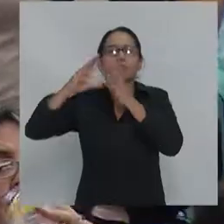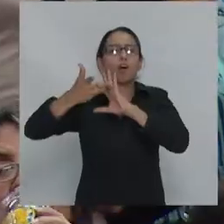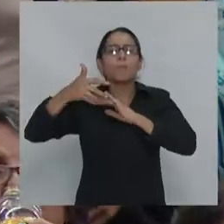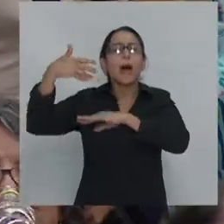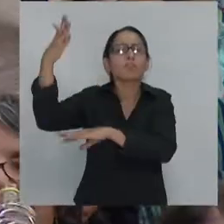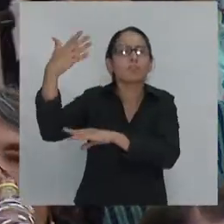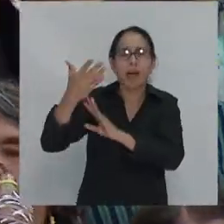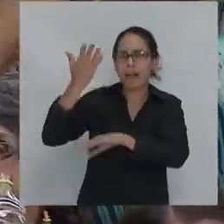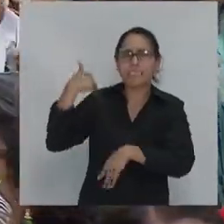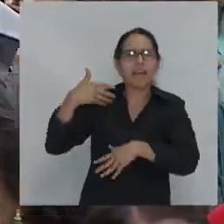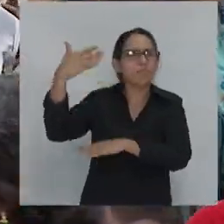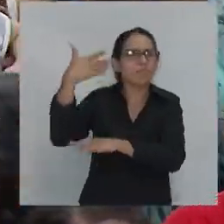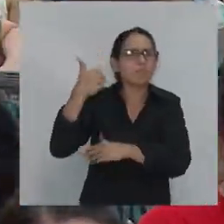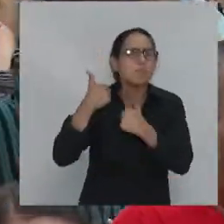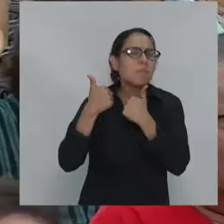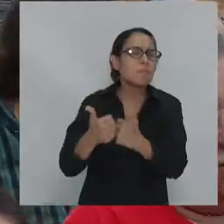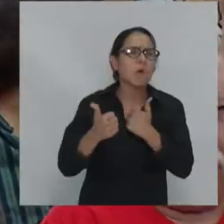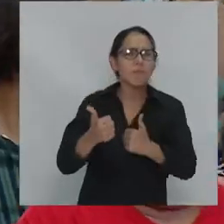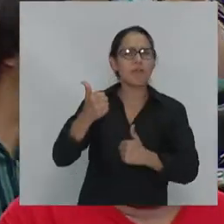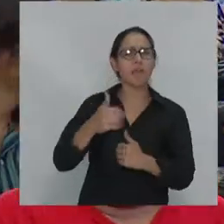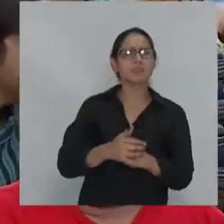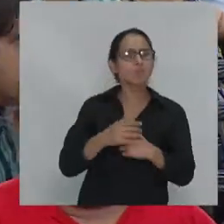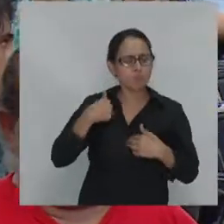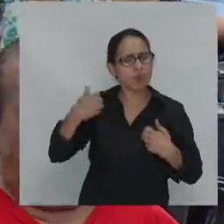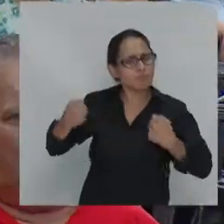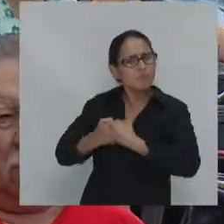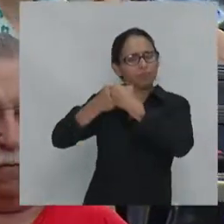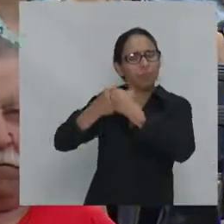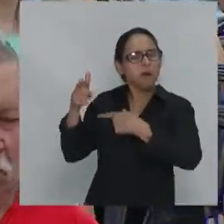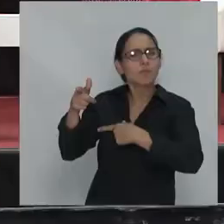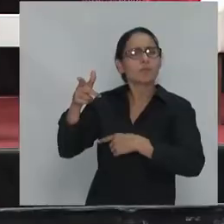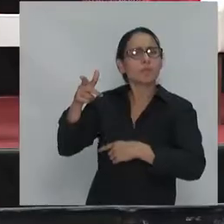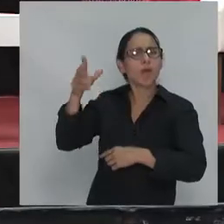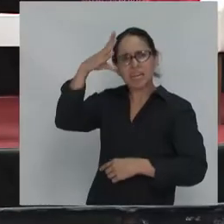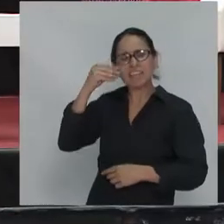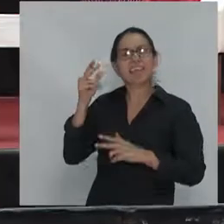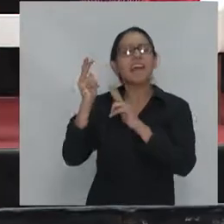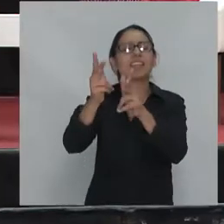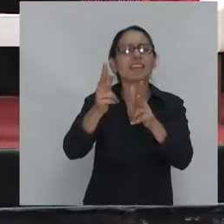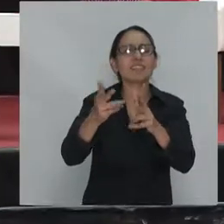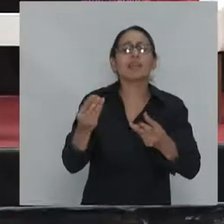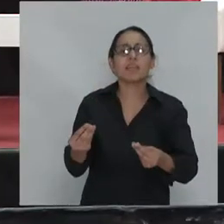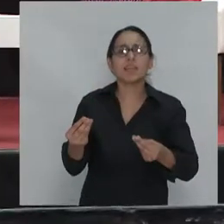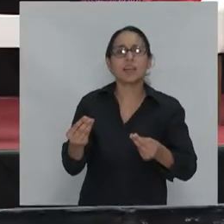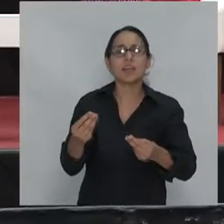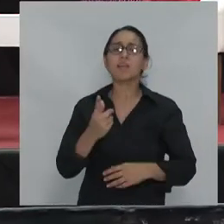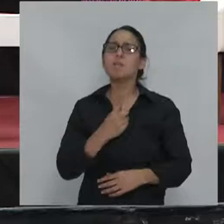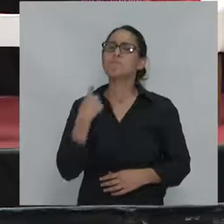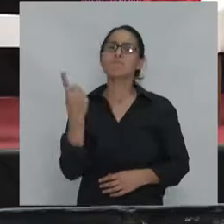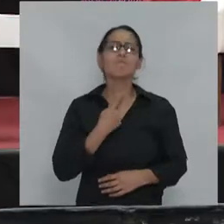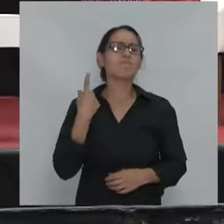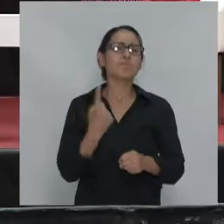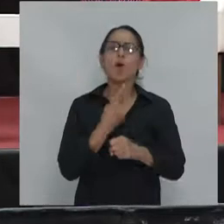discurso cuando dice no podemos sumergirnos